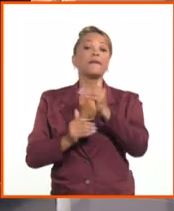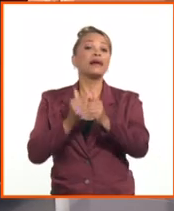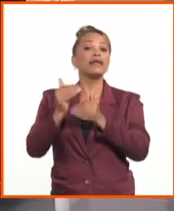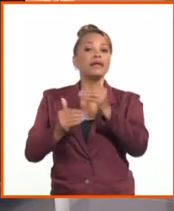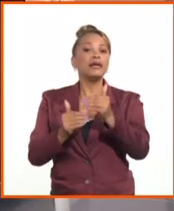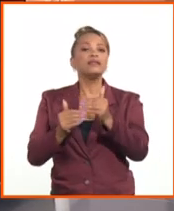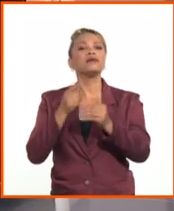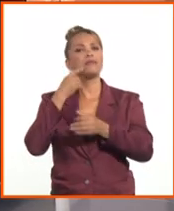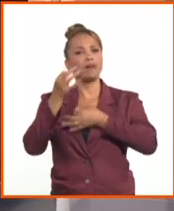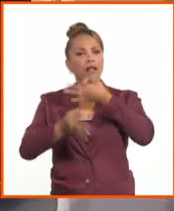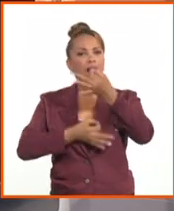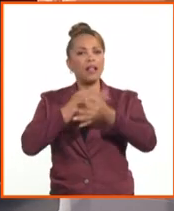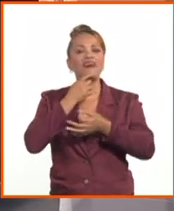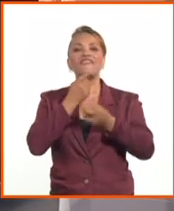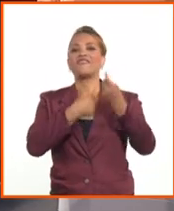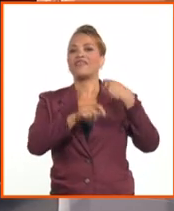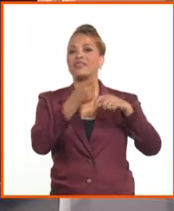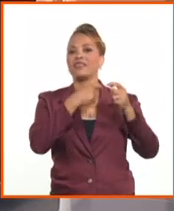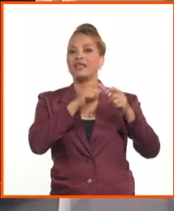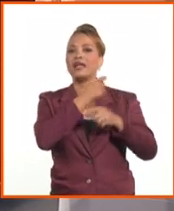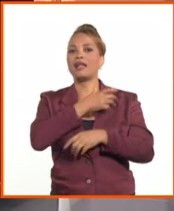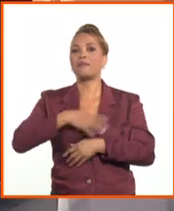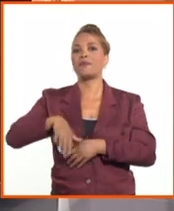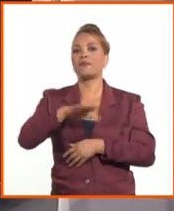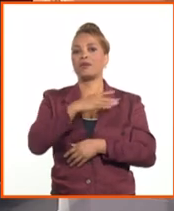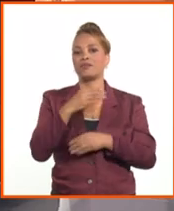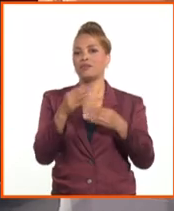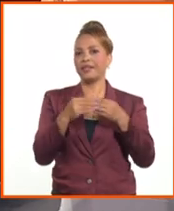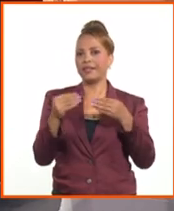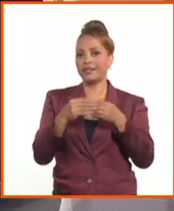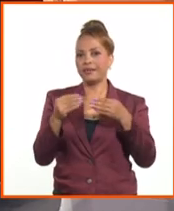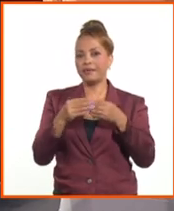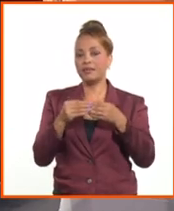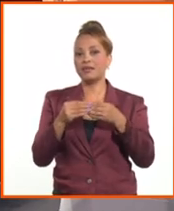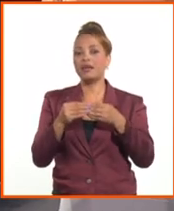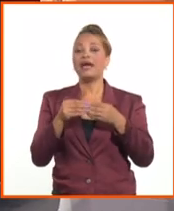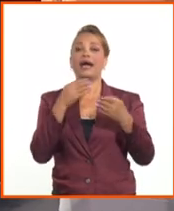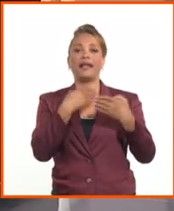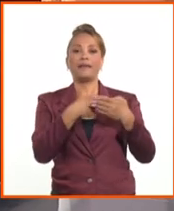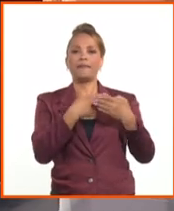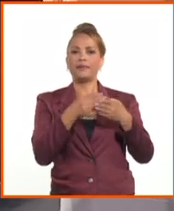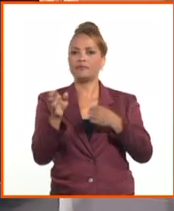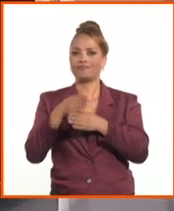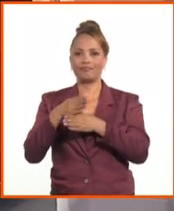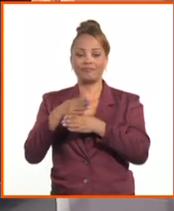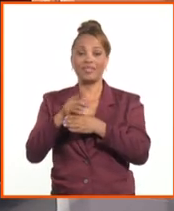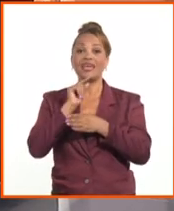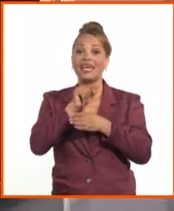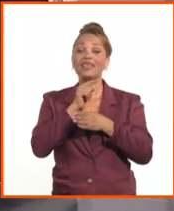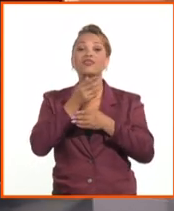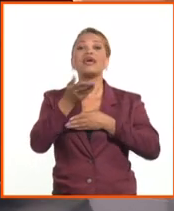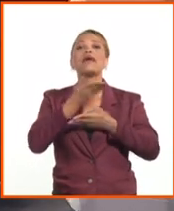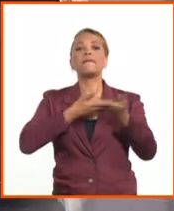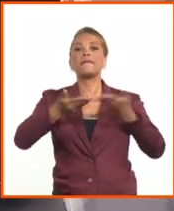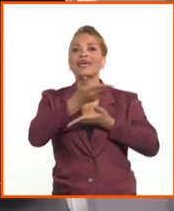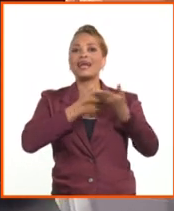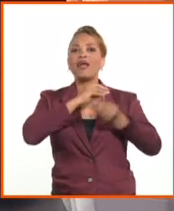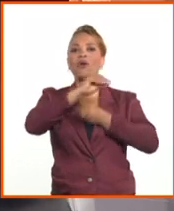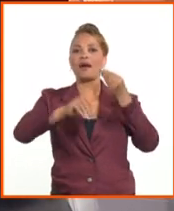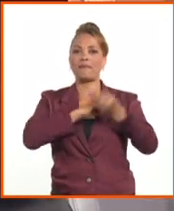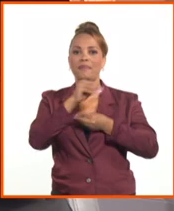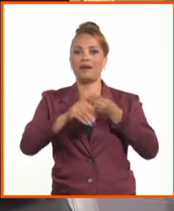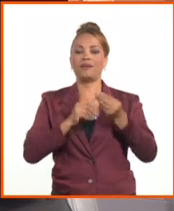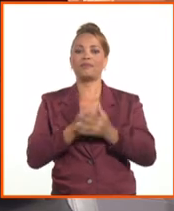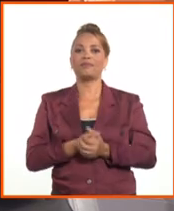a incursionar en la venta de divisas a la población, a los agentes, que por lo tanto sería ya el mercado cambiario. El mercado cambiario